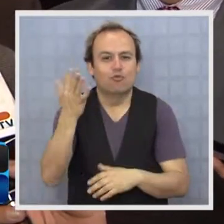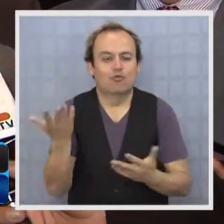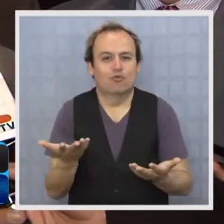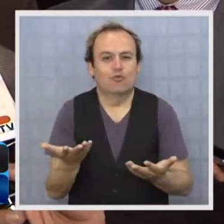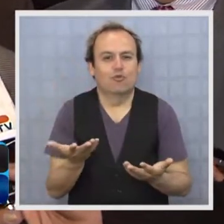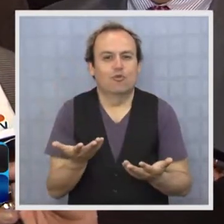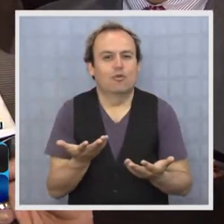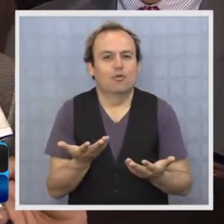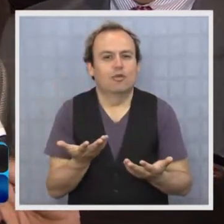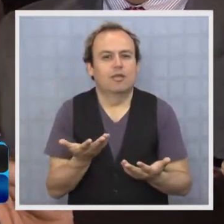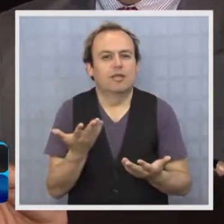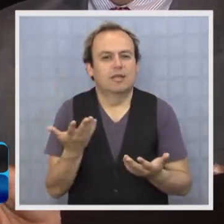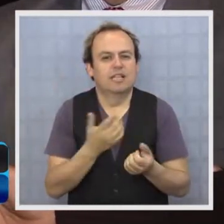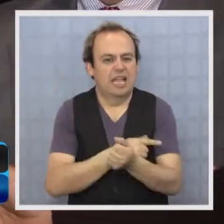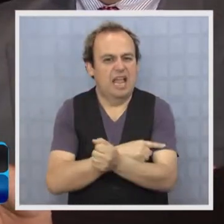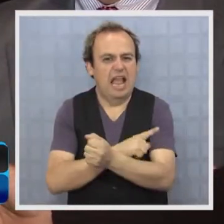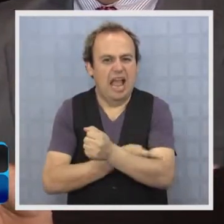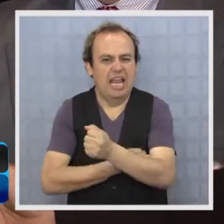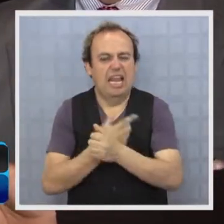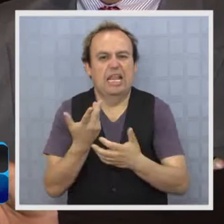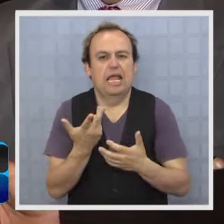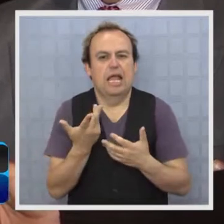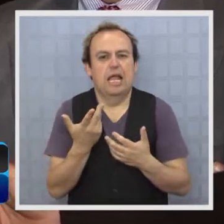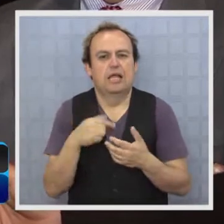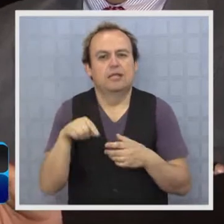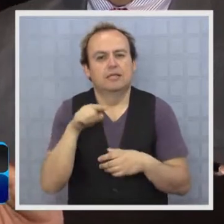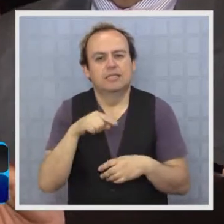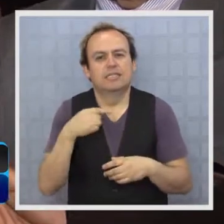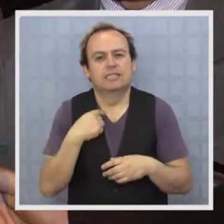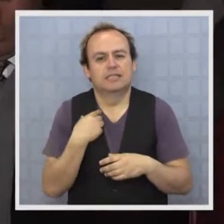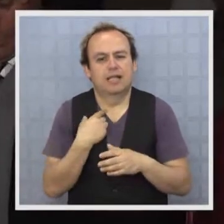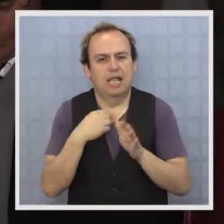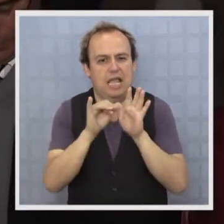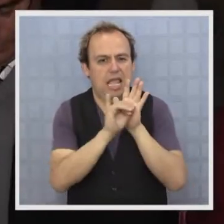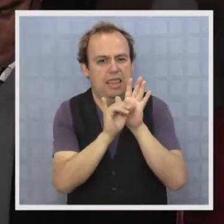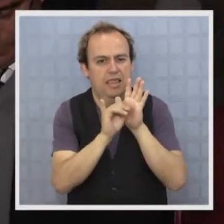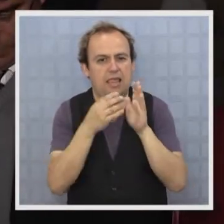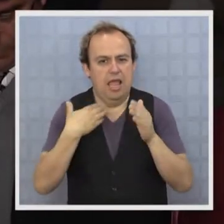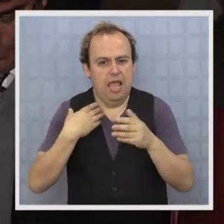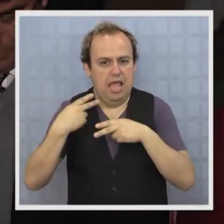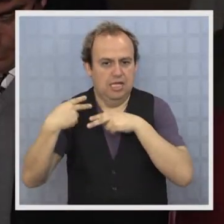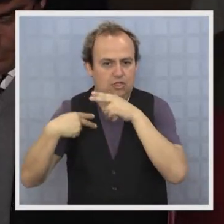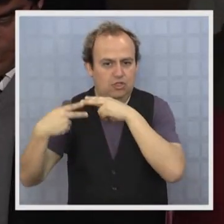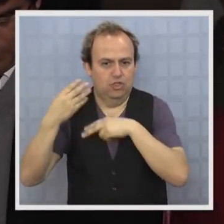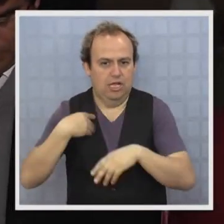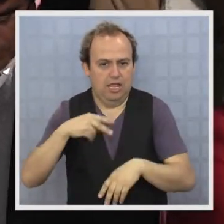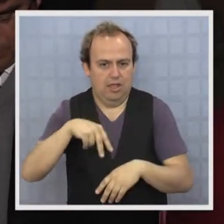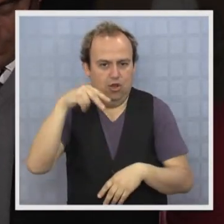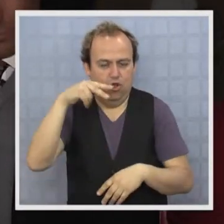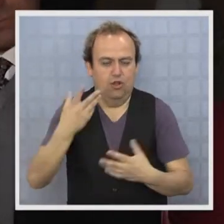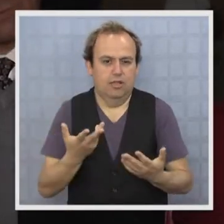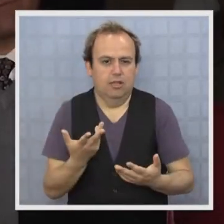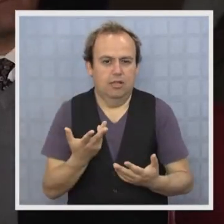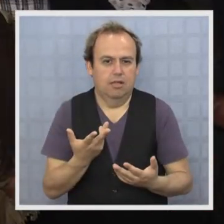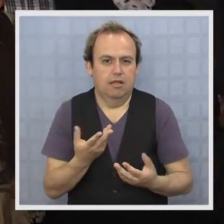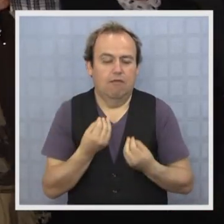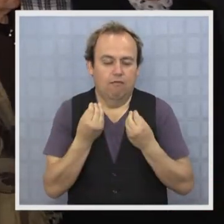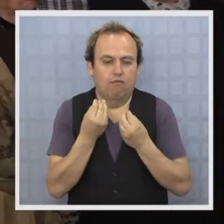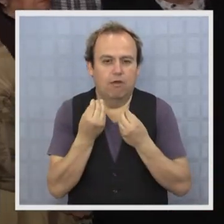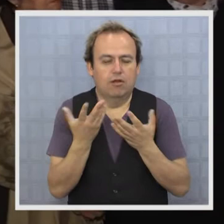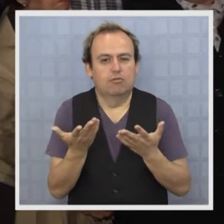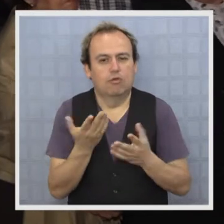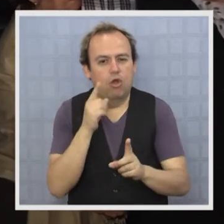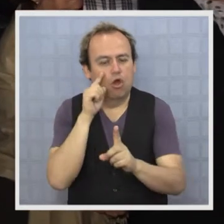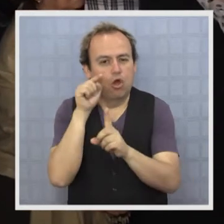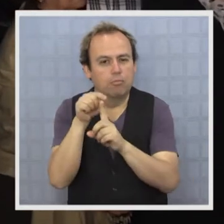viene en materia de energía con lo que es la identidad histórica del norte de nuestro país. Entonces creo que eso tiene un sentido